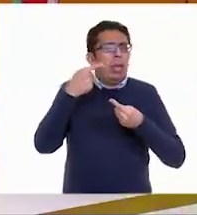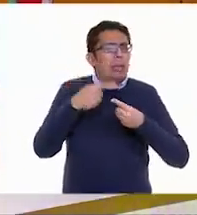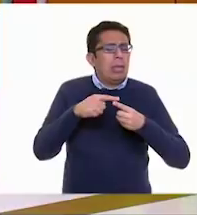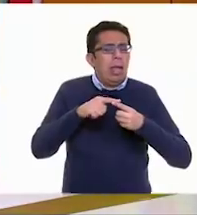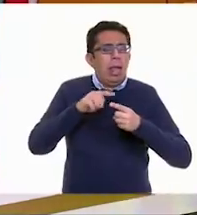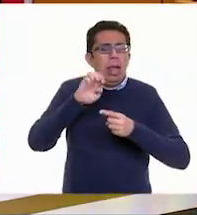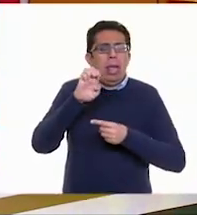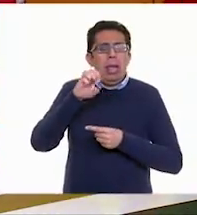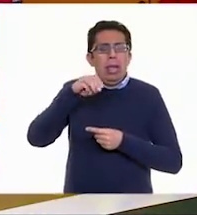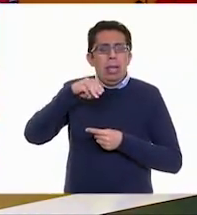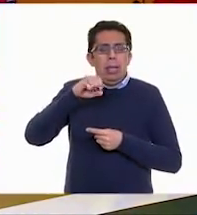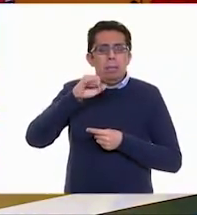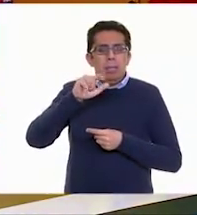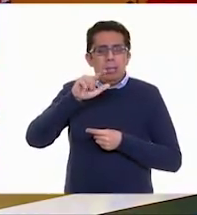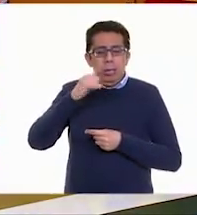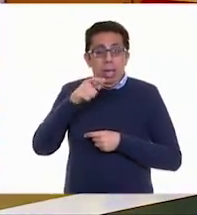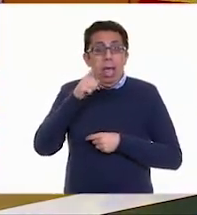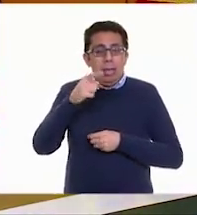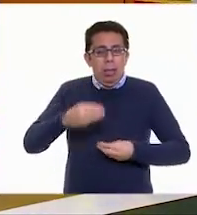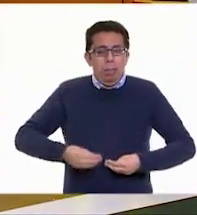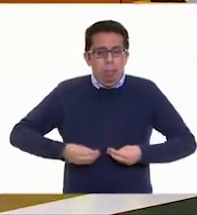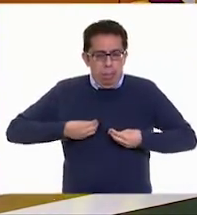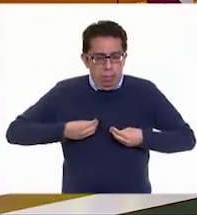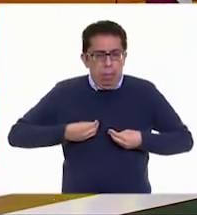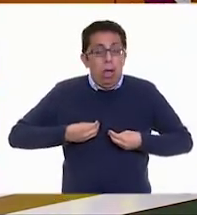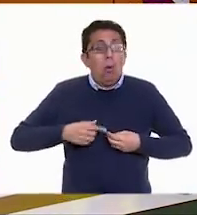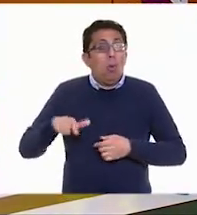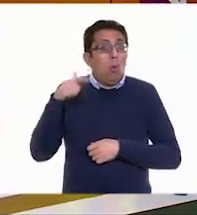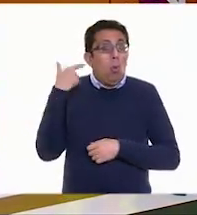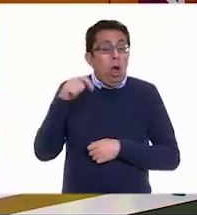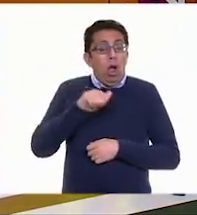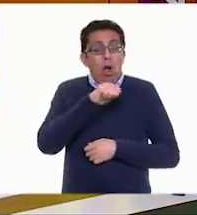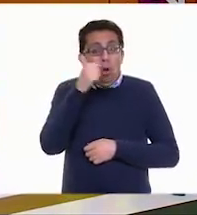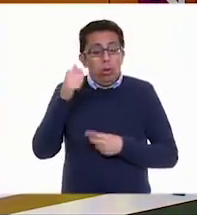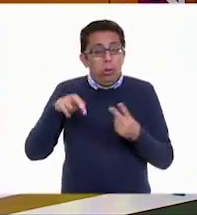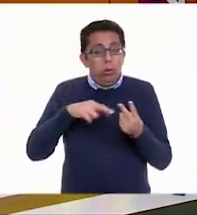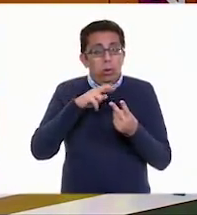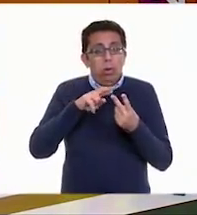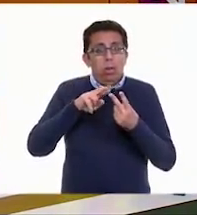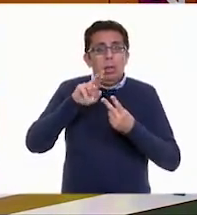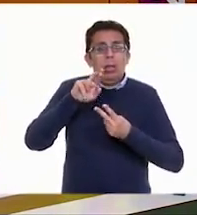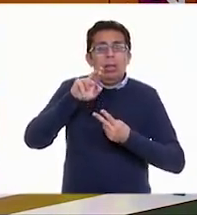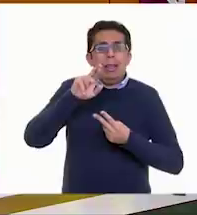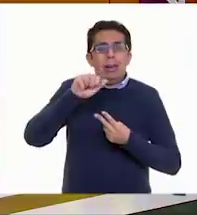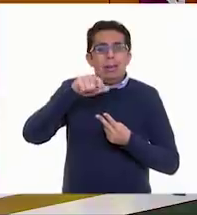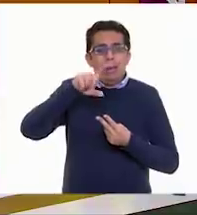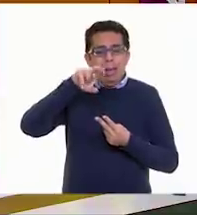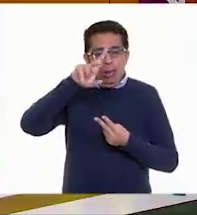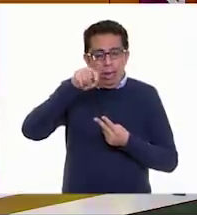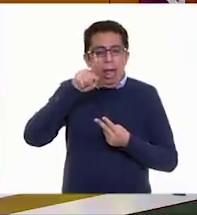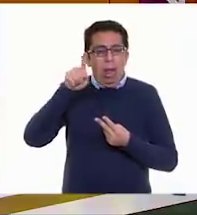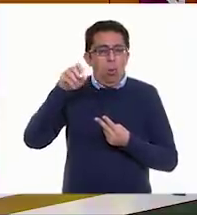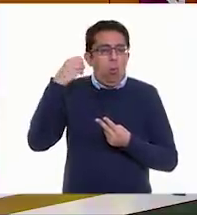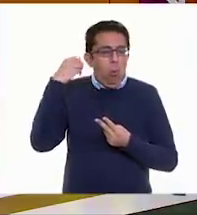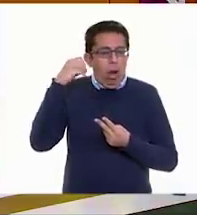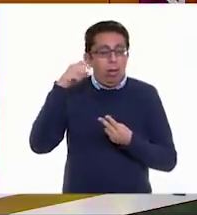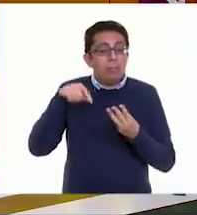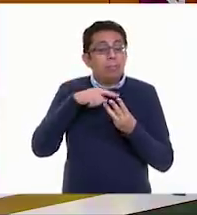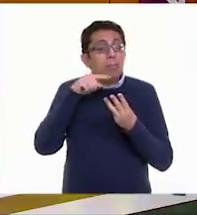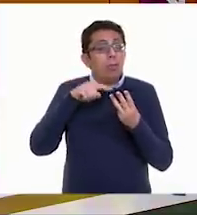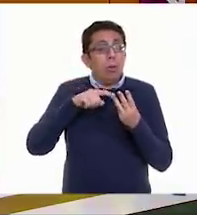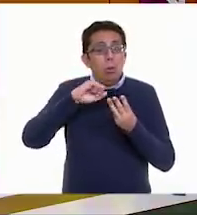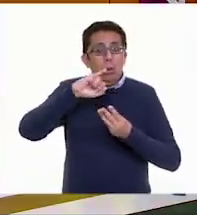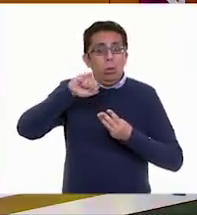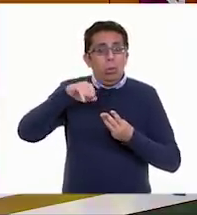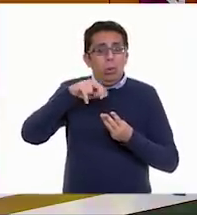es de Guadalajara. Ajá. El otro video es de Raquel, que es de Ojo de Agua, de Oaxaca. Y el otro es de Juan